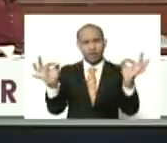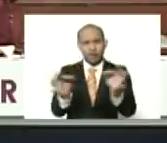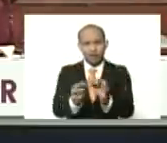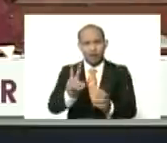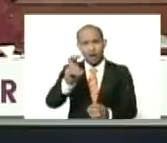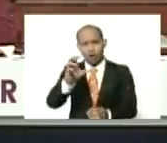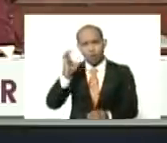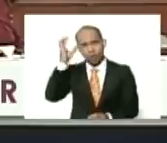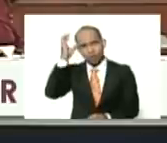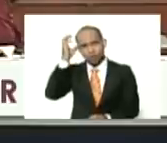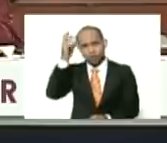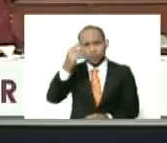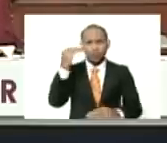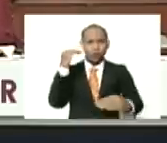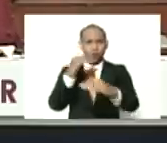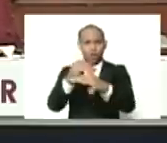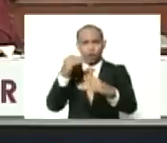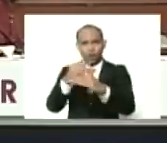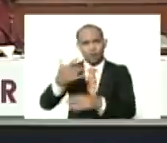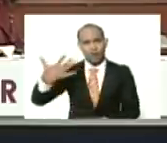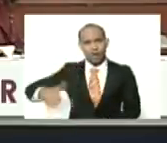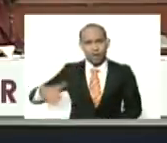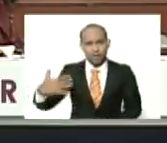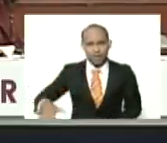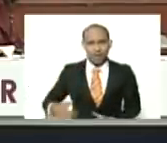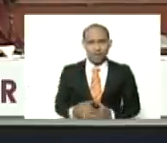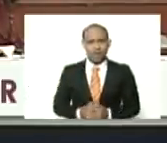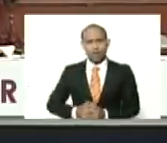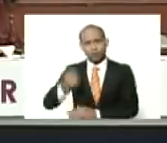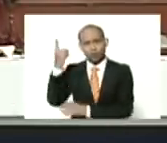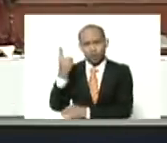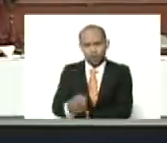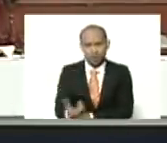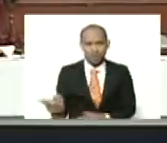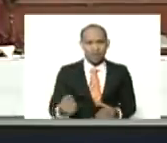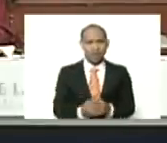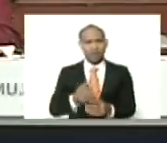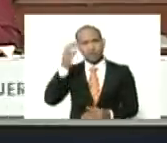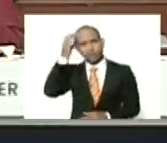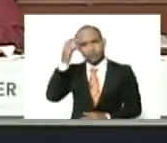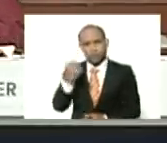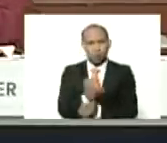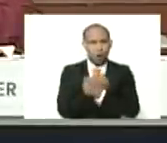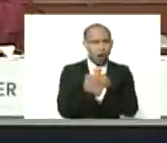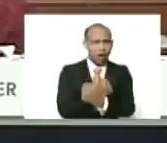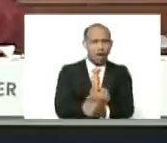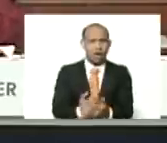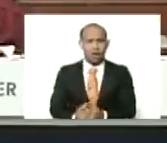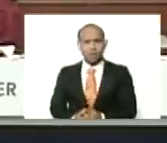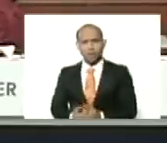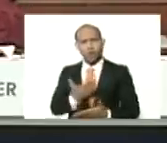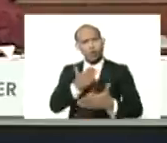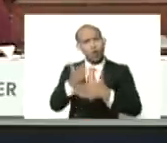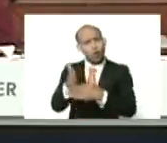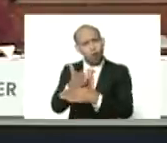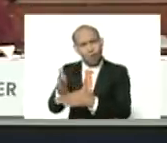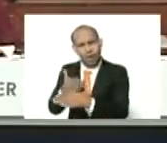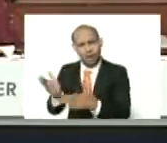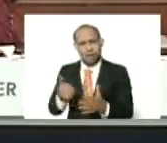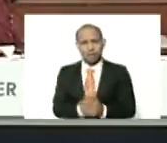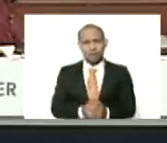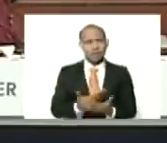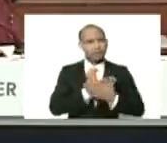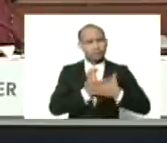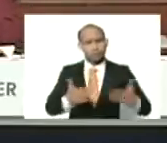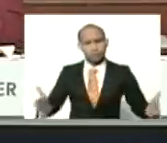concepto de la igualdad, en derechos, en deberes, sobre el concepto del amor, del compartir, de la